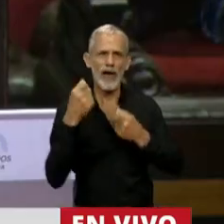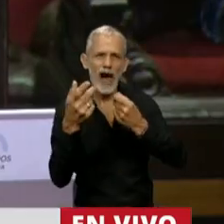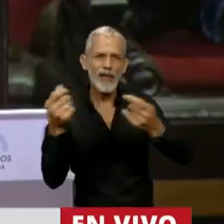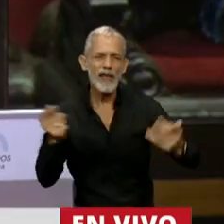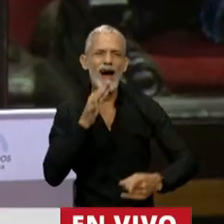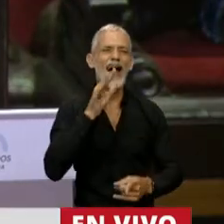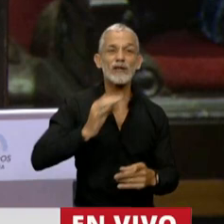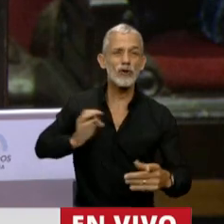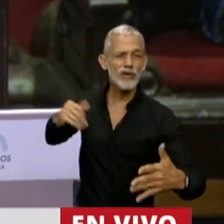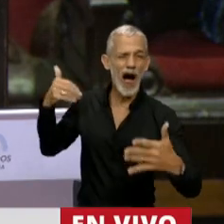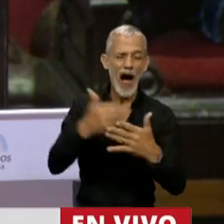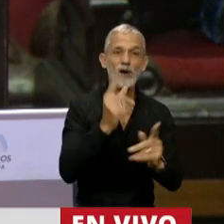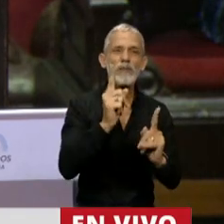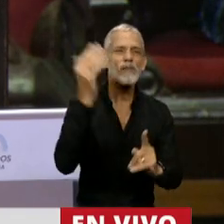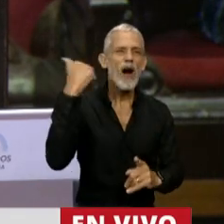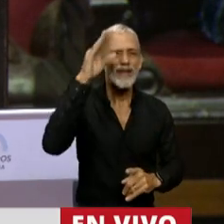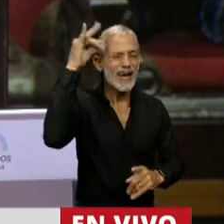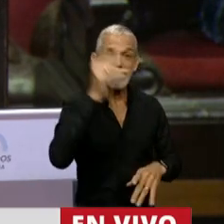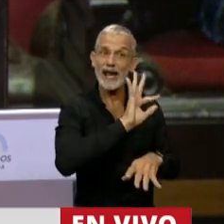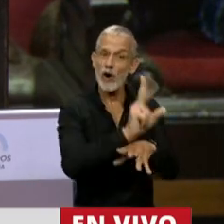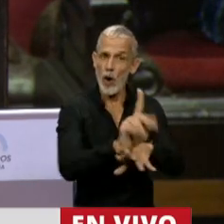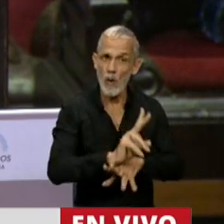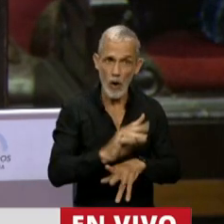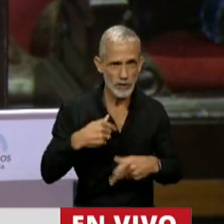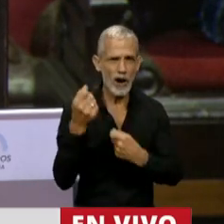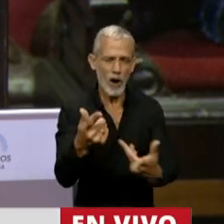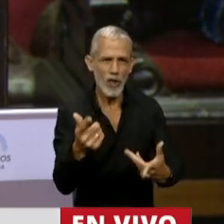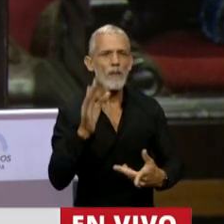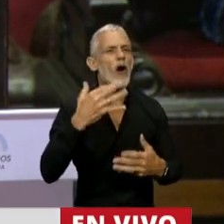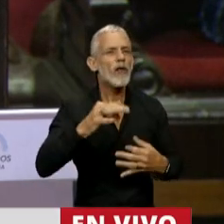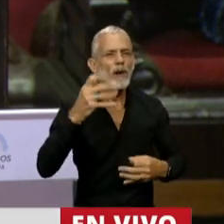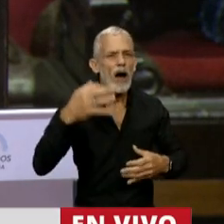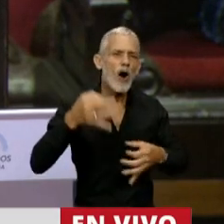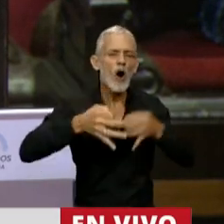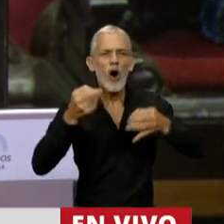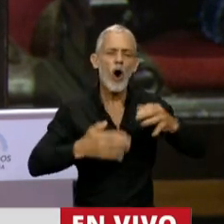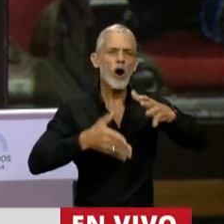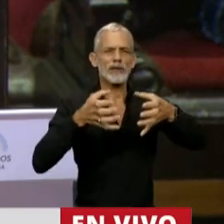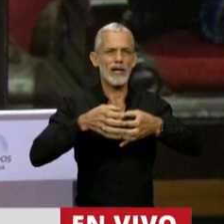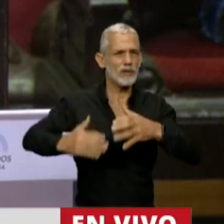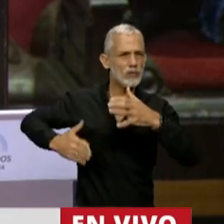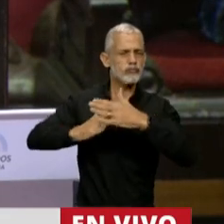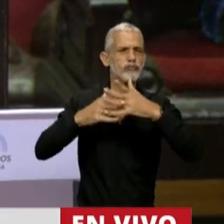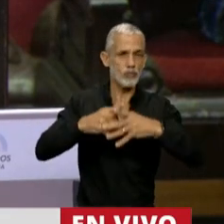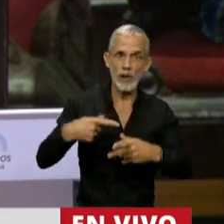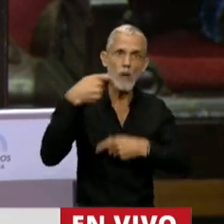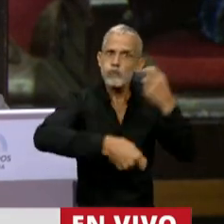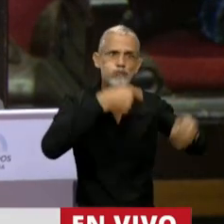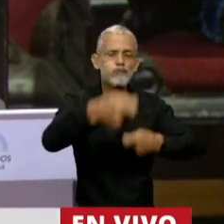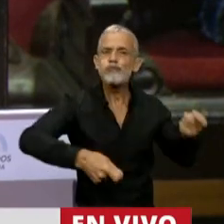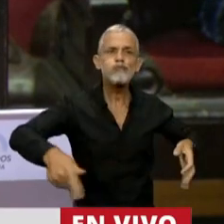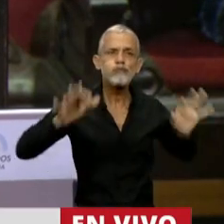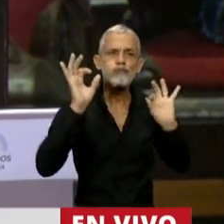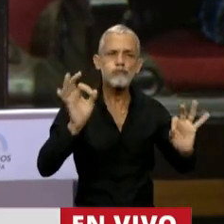los 14 años que les robó Cristina Fernández de Kirchner y tuvieron que ir a la Corte Suprema? Y les pagamos todo lo que les correspondía